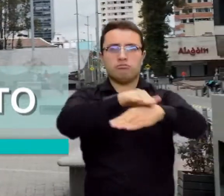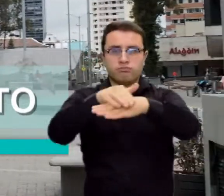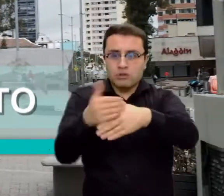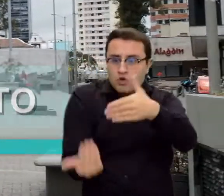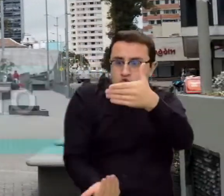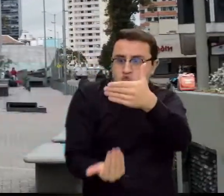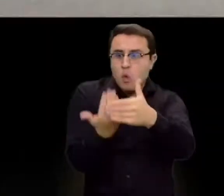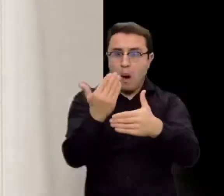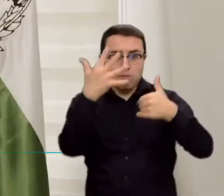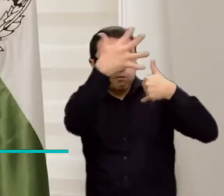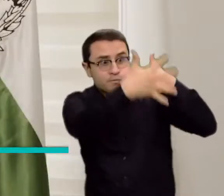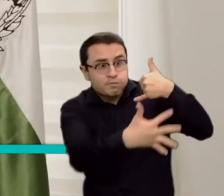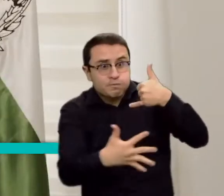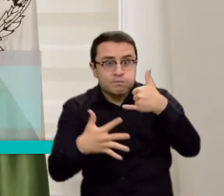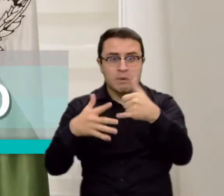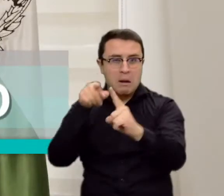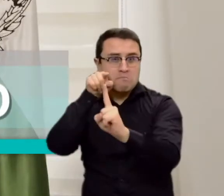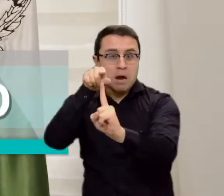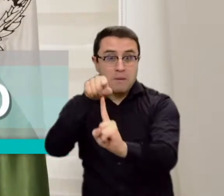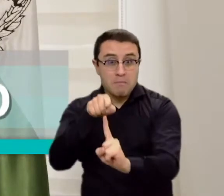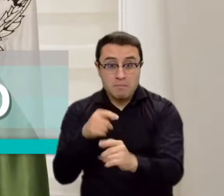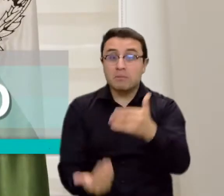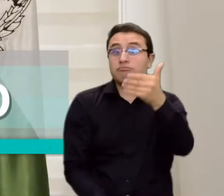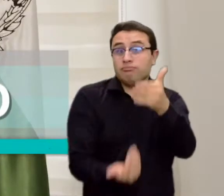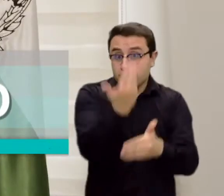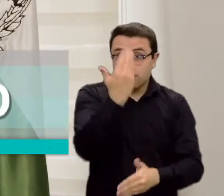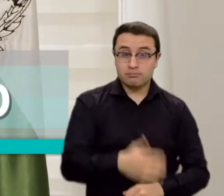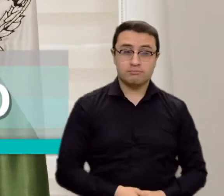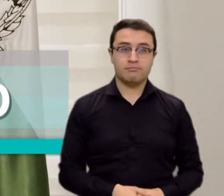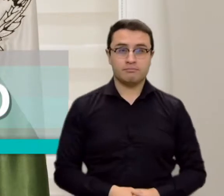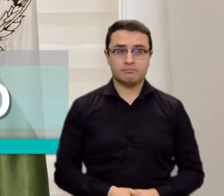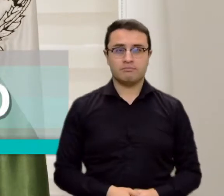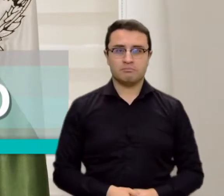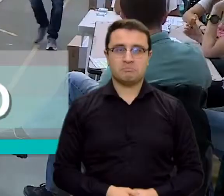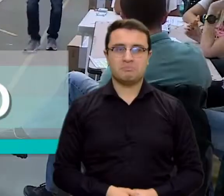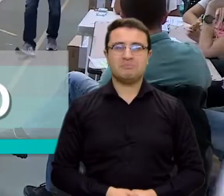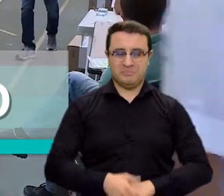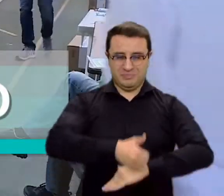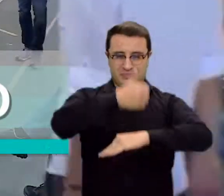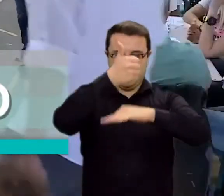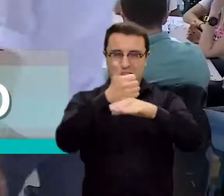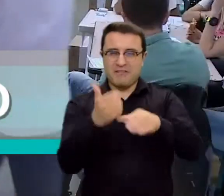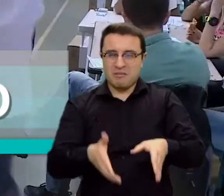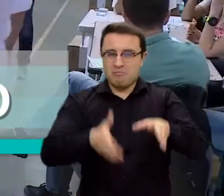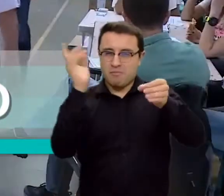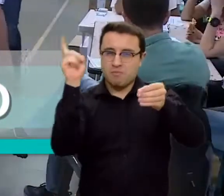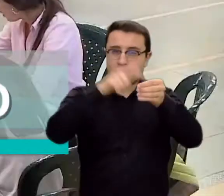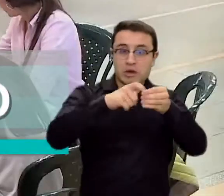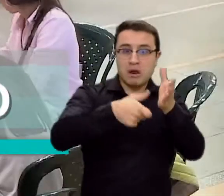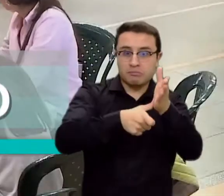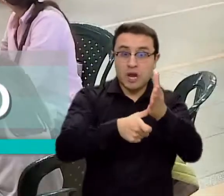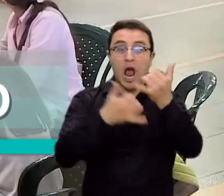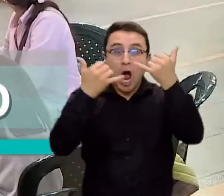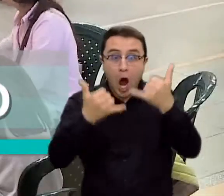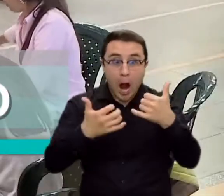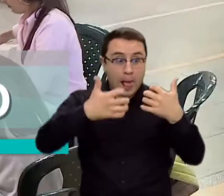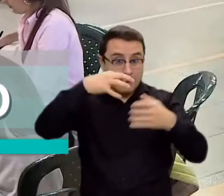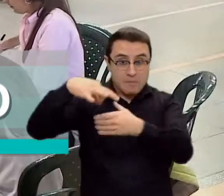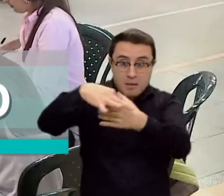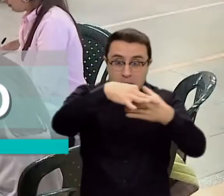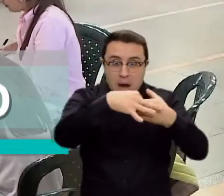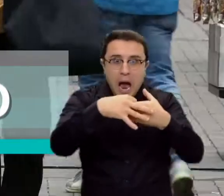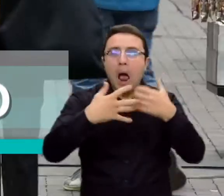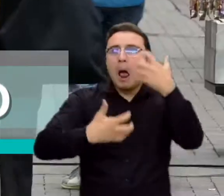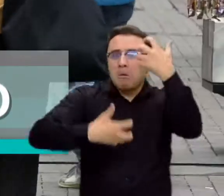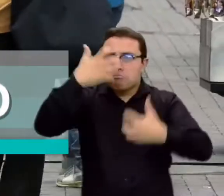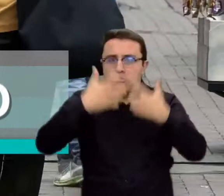para el país. El Registradur asegura que estas elecciones serán también un laboratorio de prueba por si el país tiene que enfrentar otro